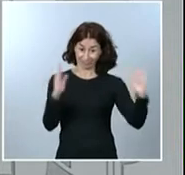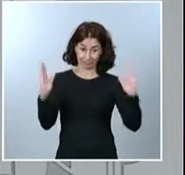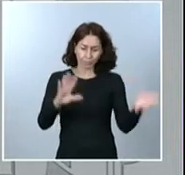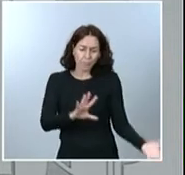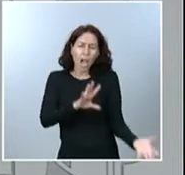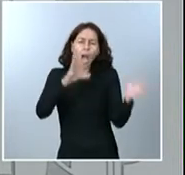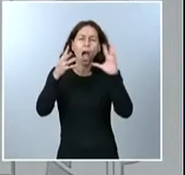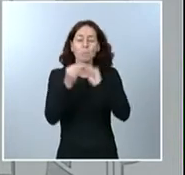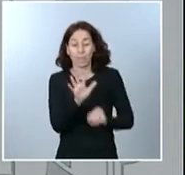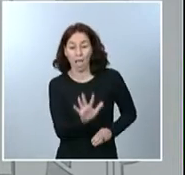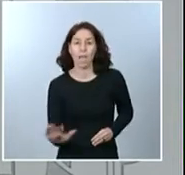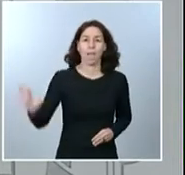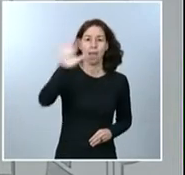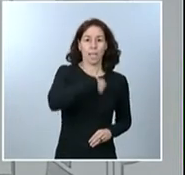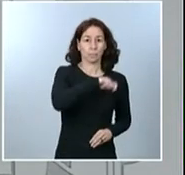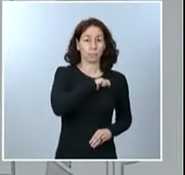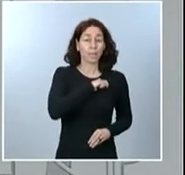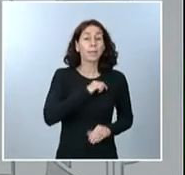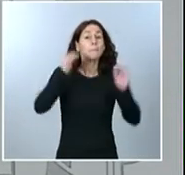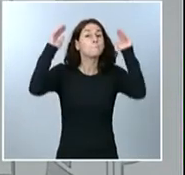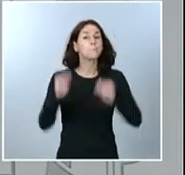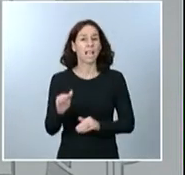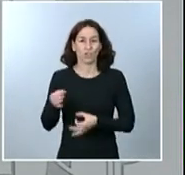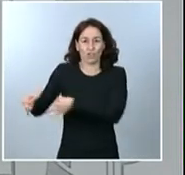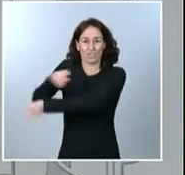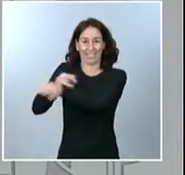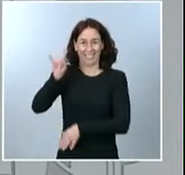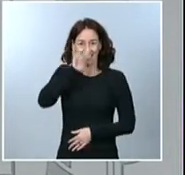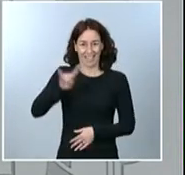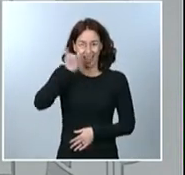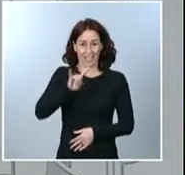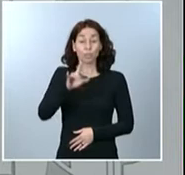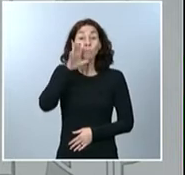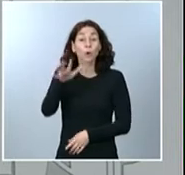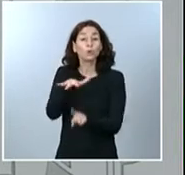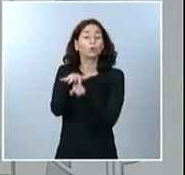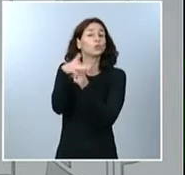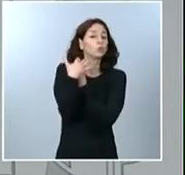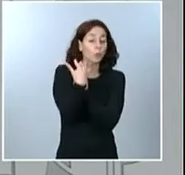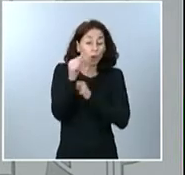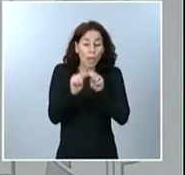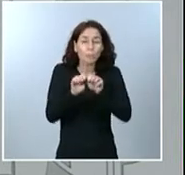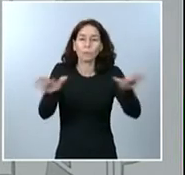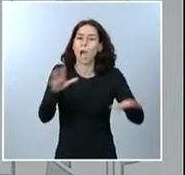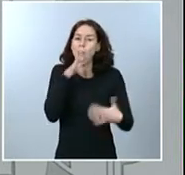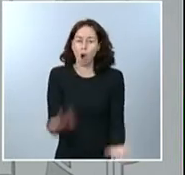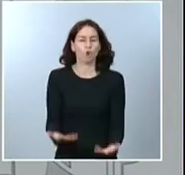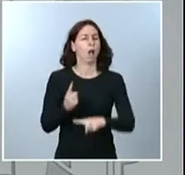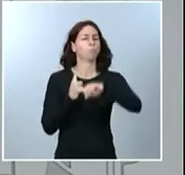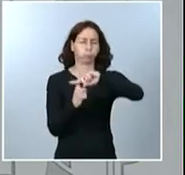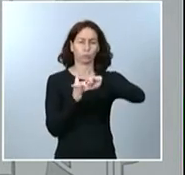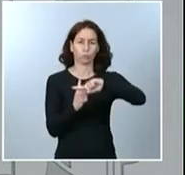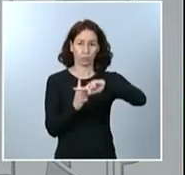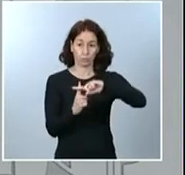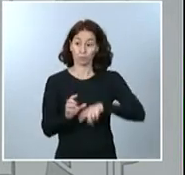a excepción de las Islas Canarias, que mantienen en este momento una situación epidemiológica muy positiva. Las comunidades autónomas